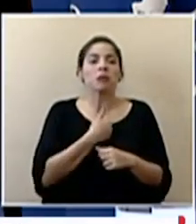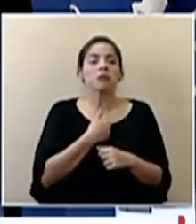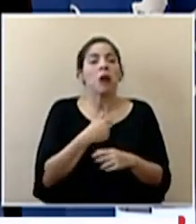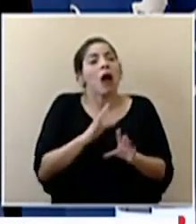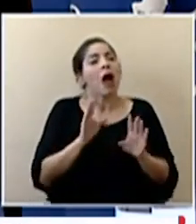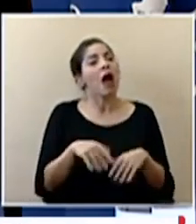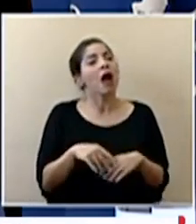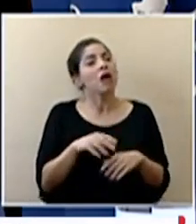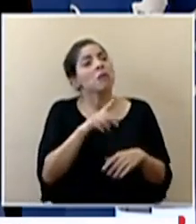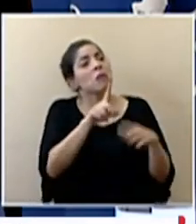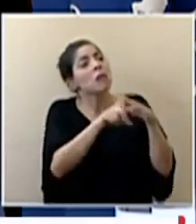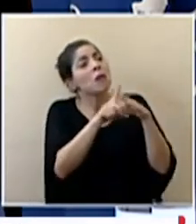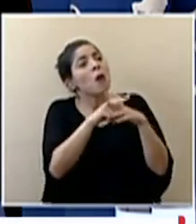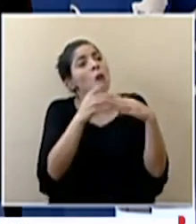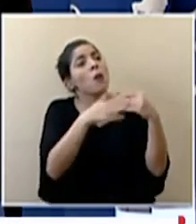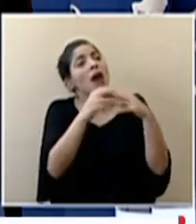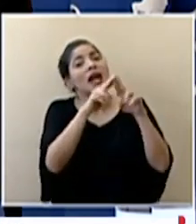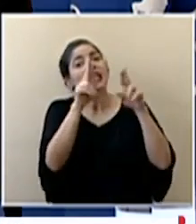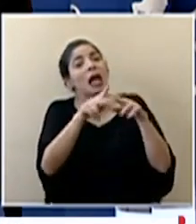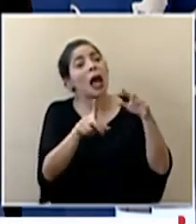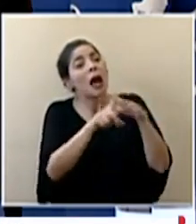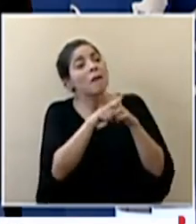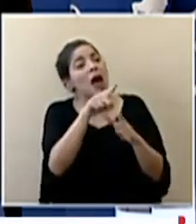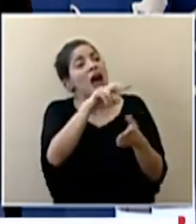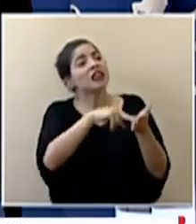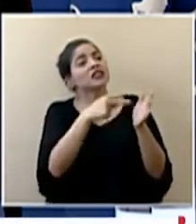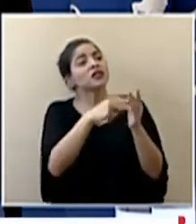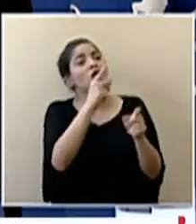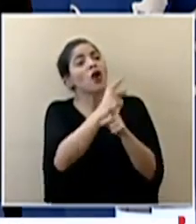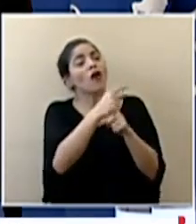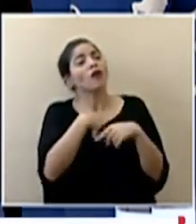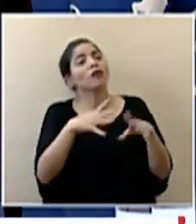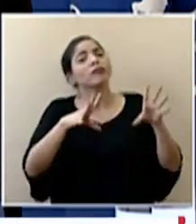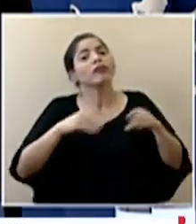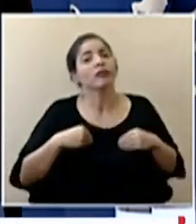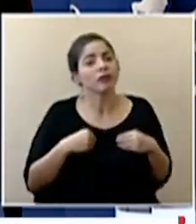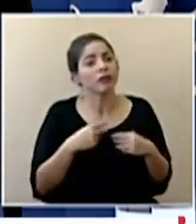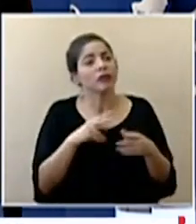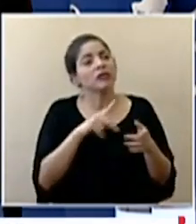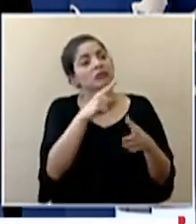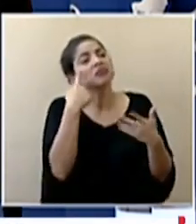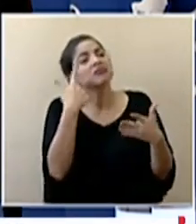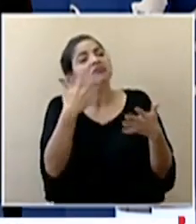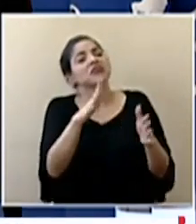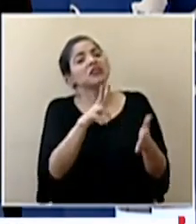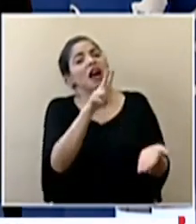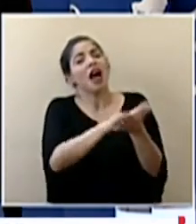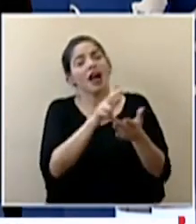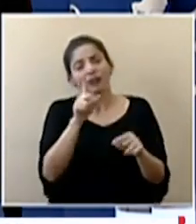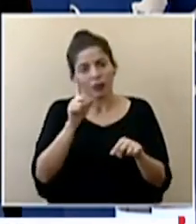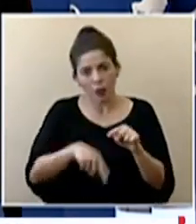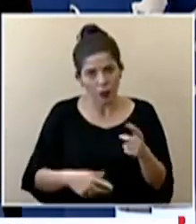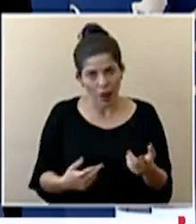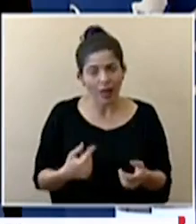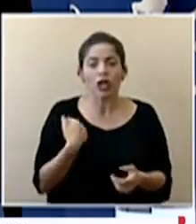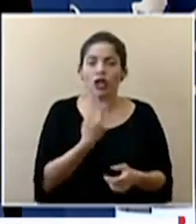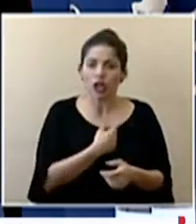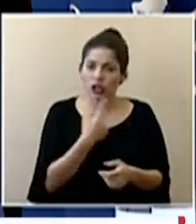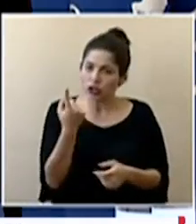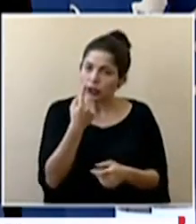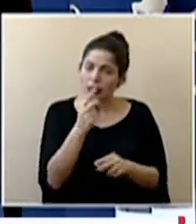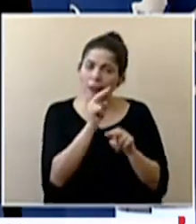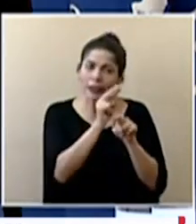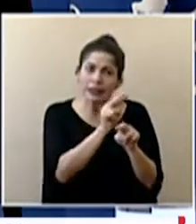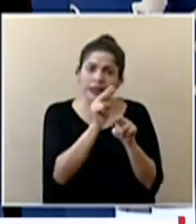que todo lo que aparece en internet es correcto está validado pero siempre estamos vigilantes